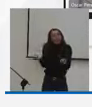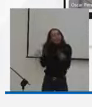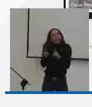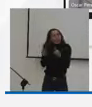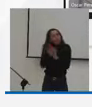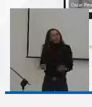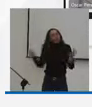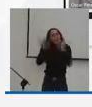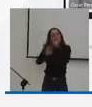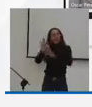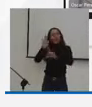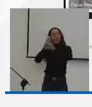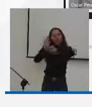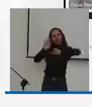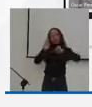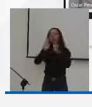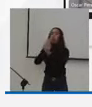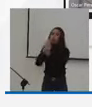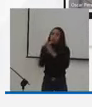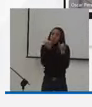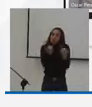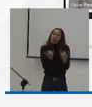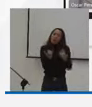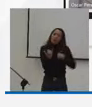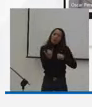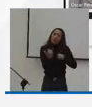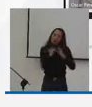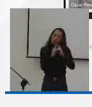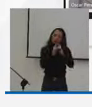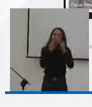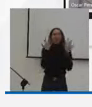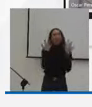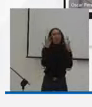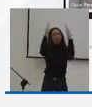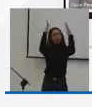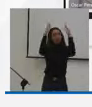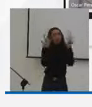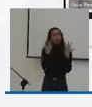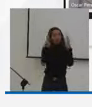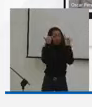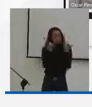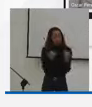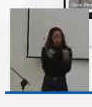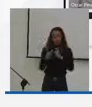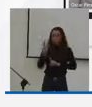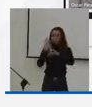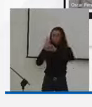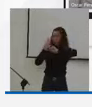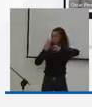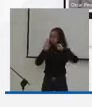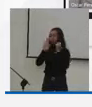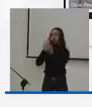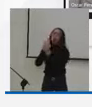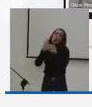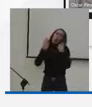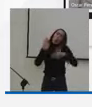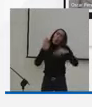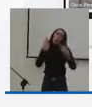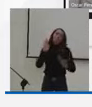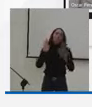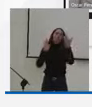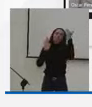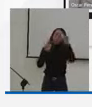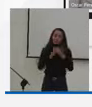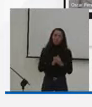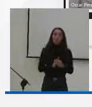Y felicitar entonces esta iniciativa y comprometernos a hacer un trabajo muy juicioso interactuando con los